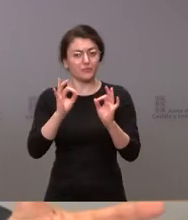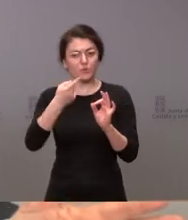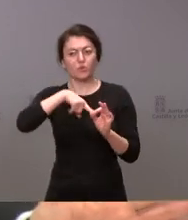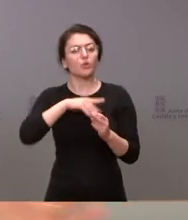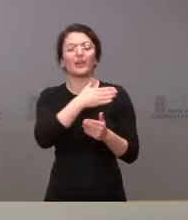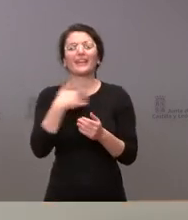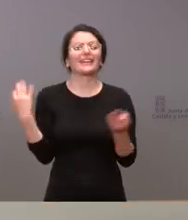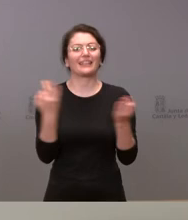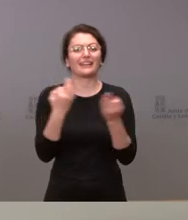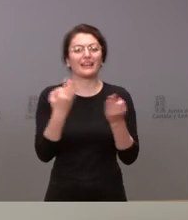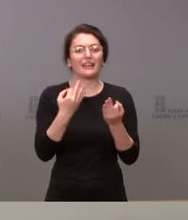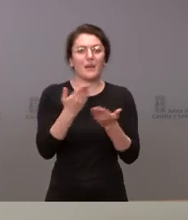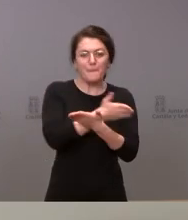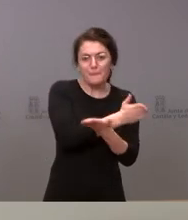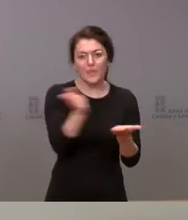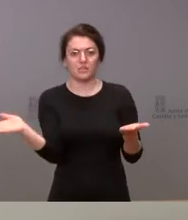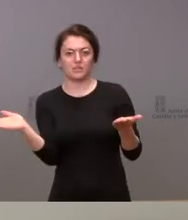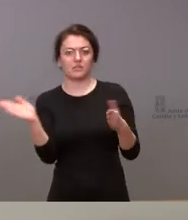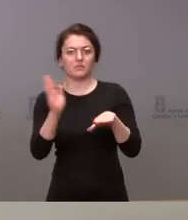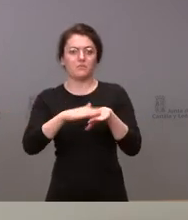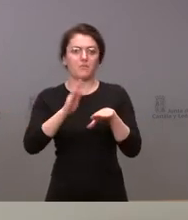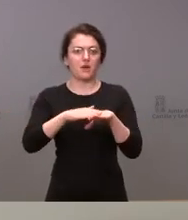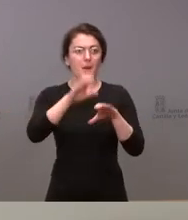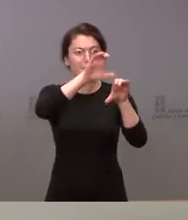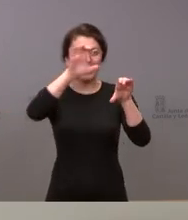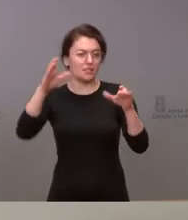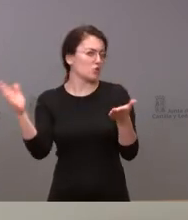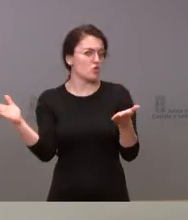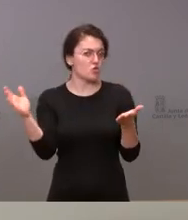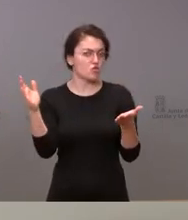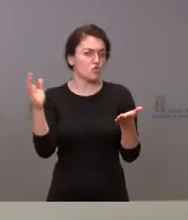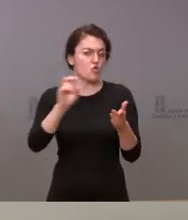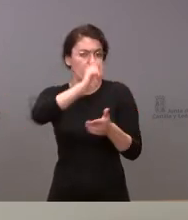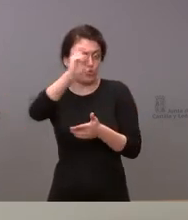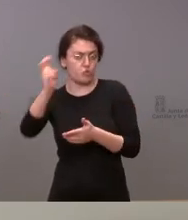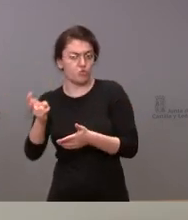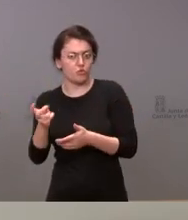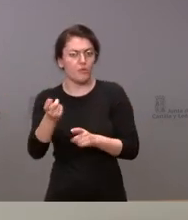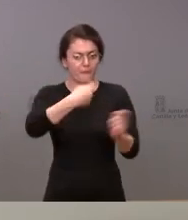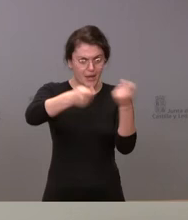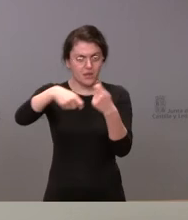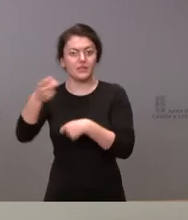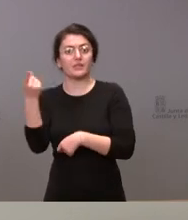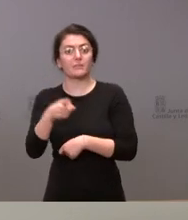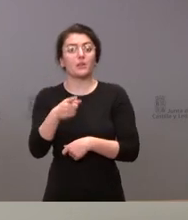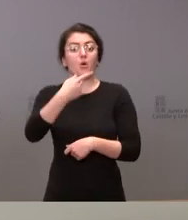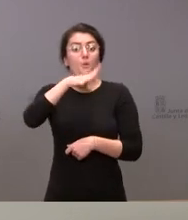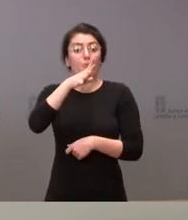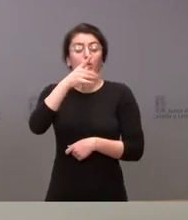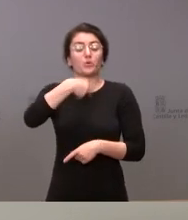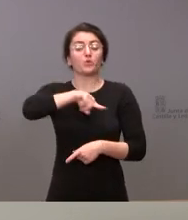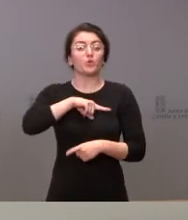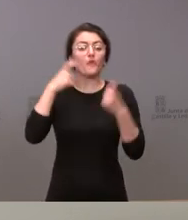el ámbito geográfico de las exportaciones por eso el esfuerzo ha sido exportar más allá de la Unión Europea